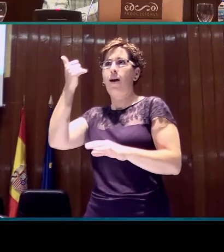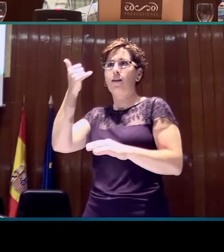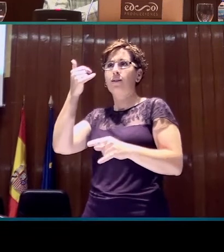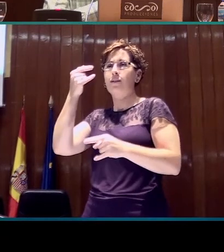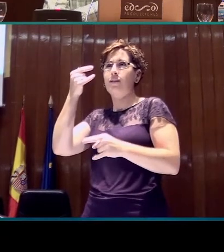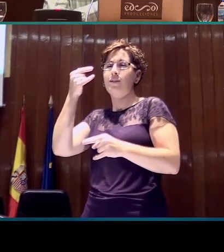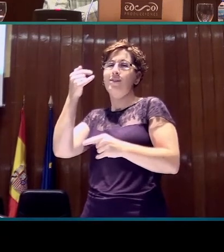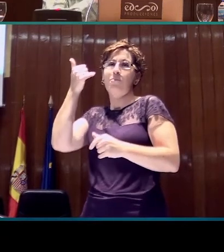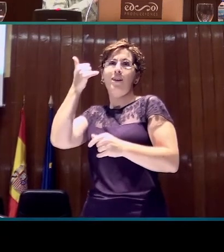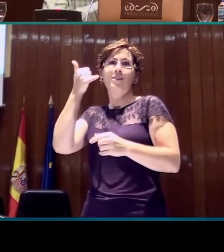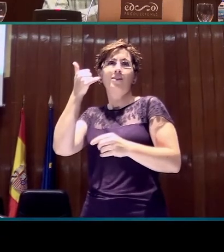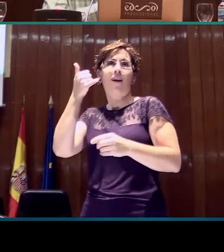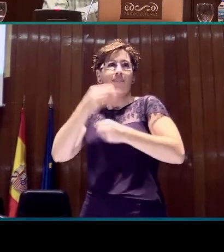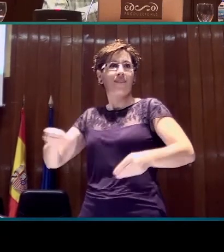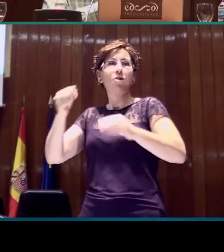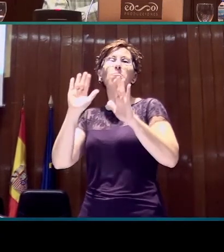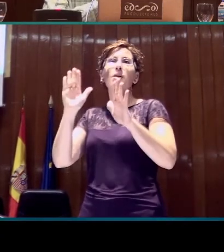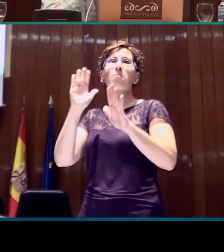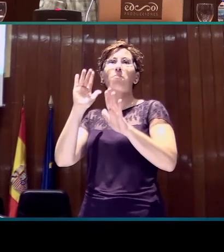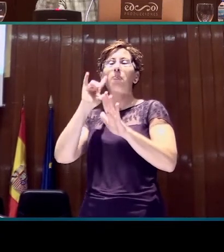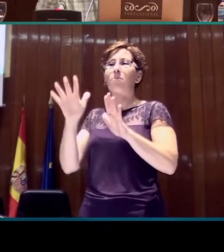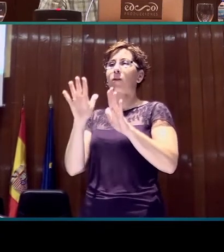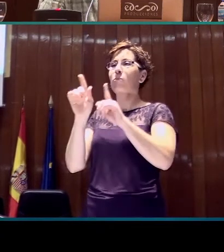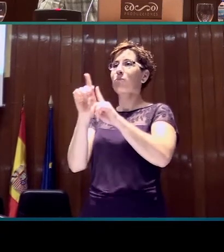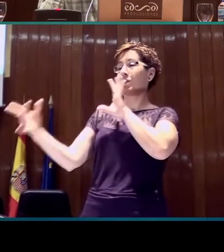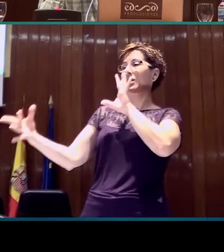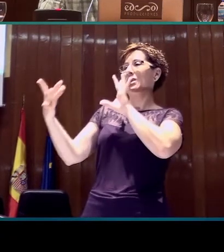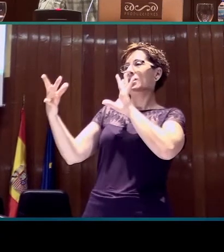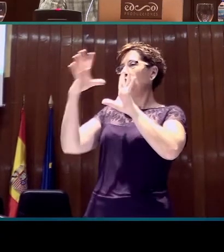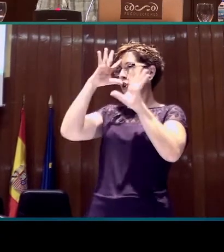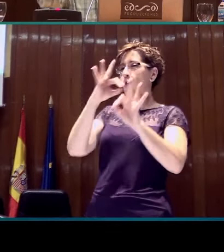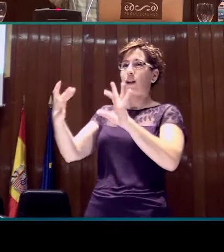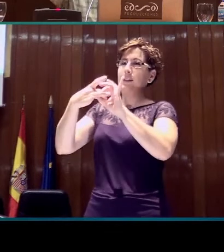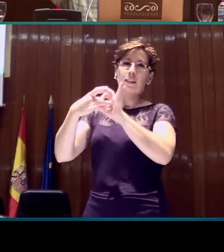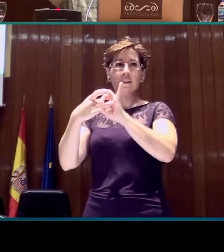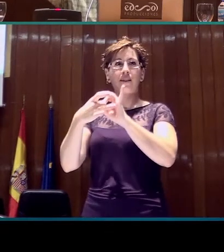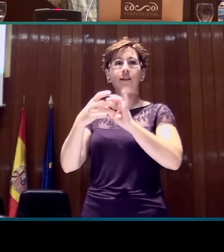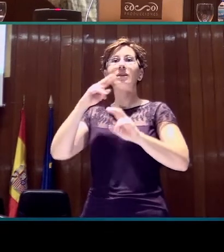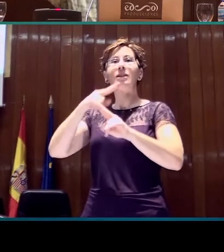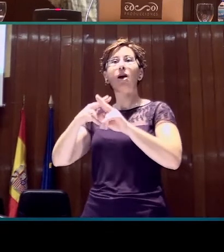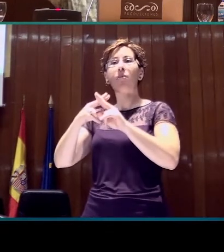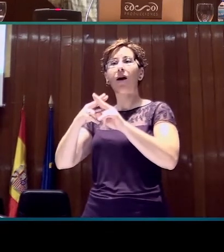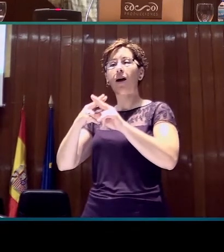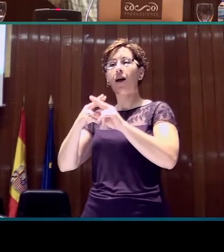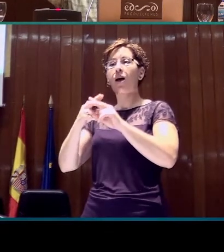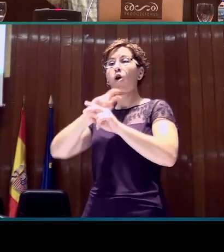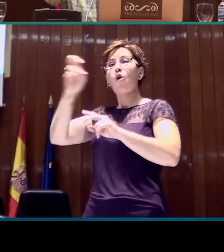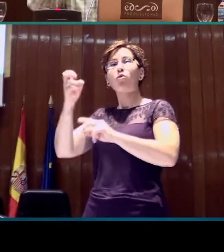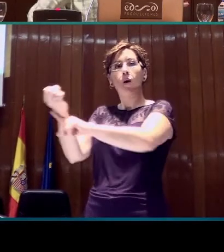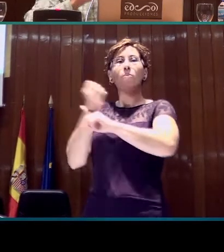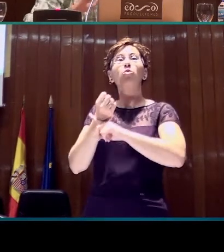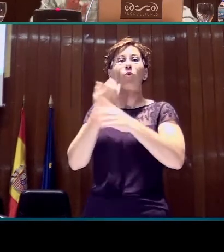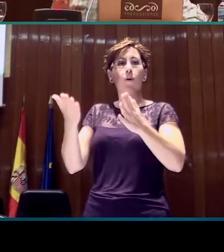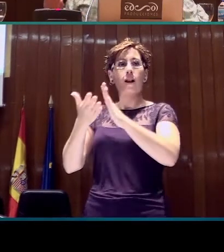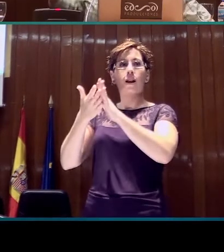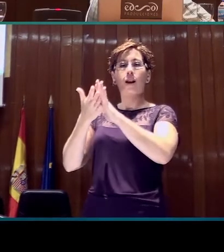coherente con lo que propone Lidl, es que fuese un espacio de entrada directamente en el espacio semántico, en el significado de la boyalista.